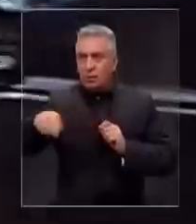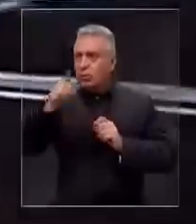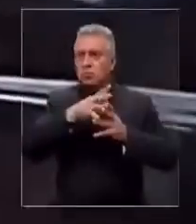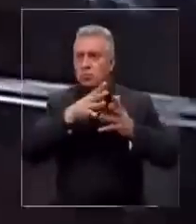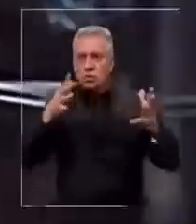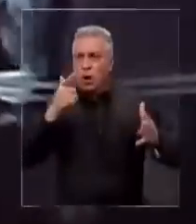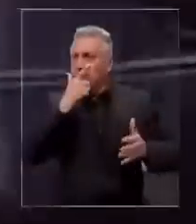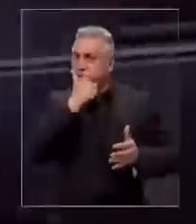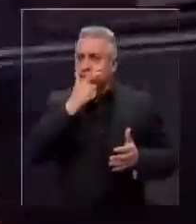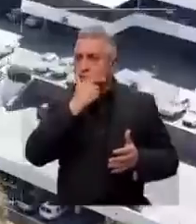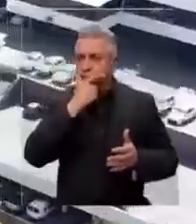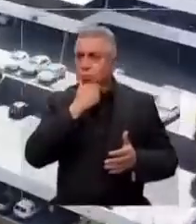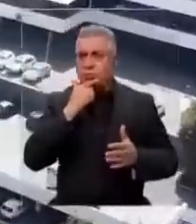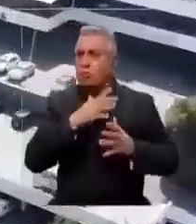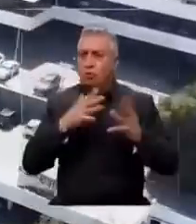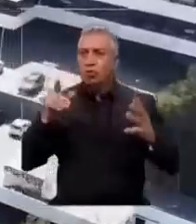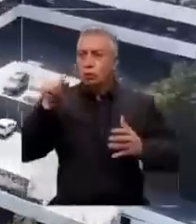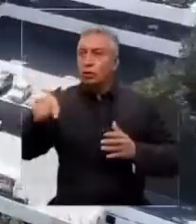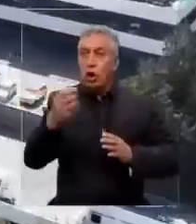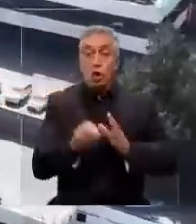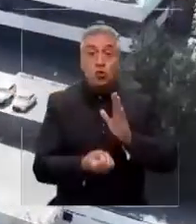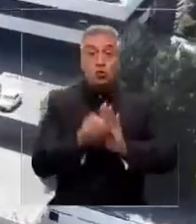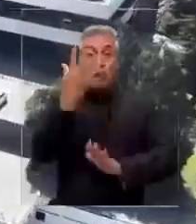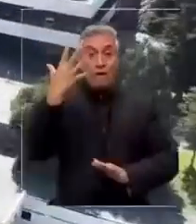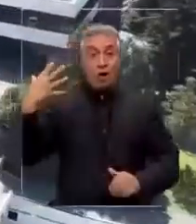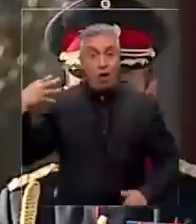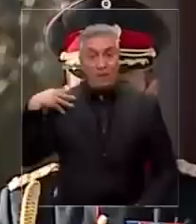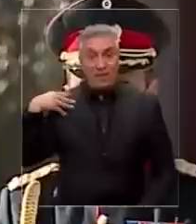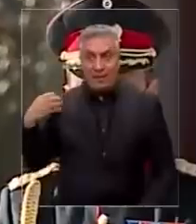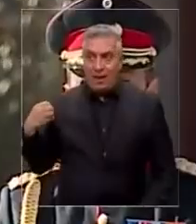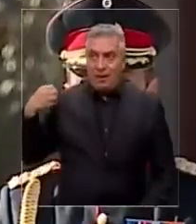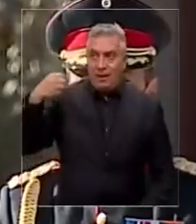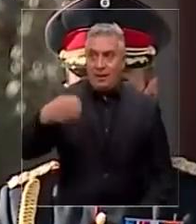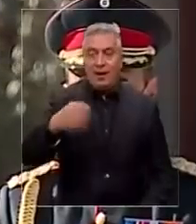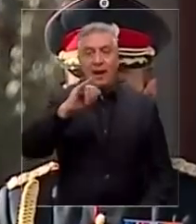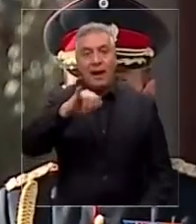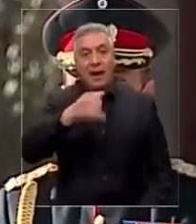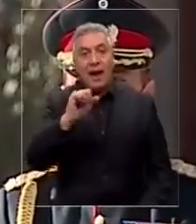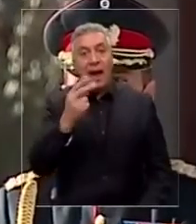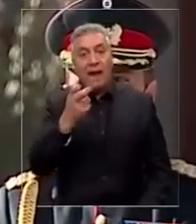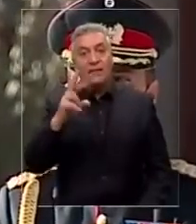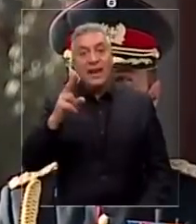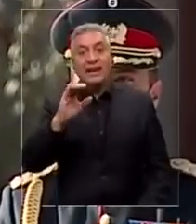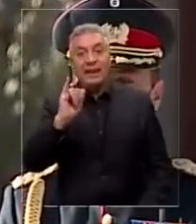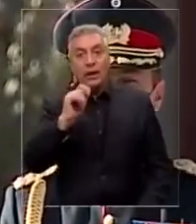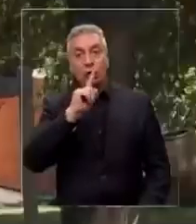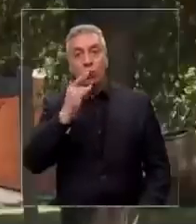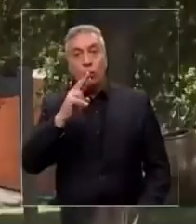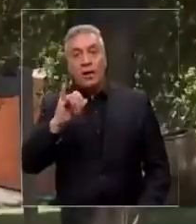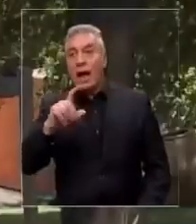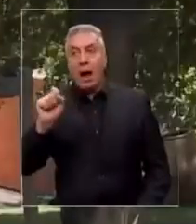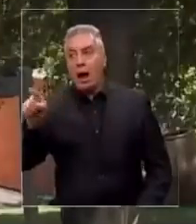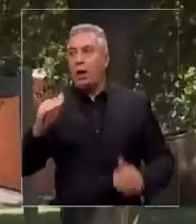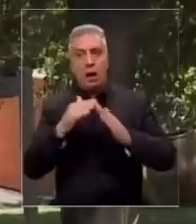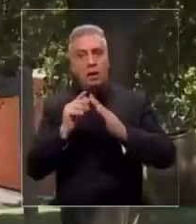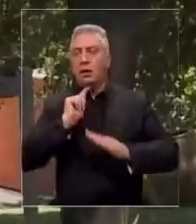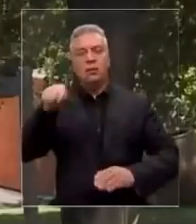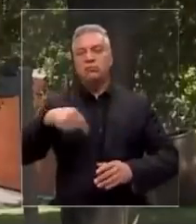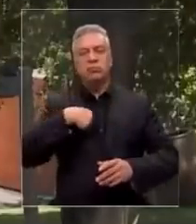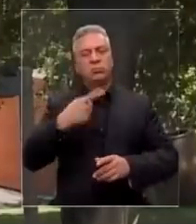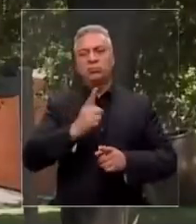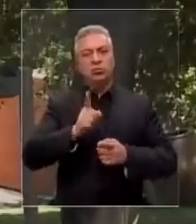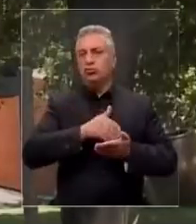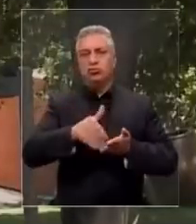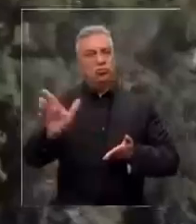cuestionamientos, tanto así que el nuevo comandante en jefe del ejército, Javier Iturriaga, rechazó vivir en la exclusiva vivienda que